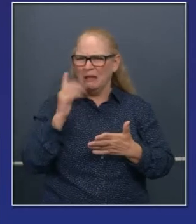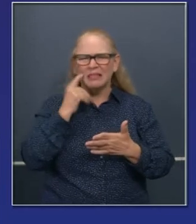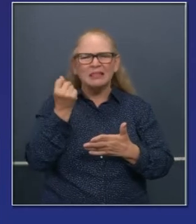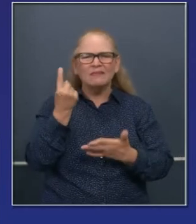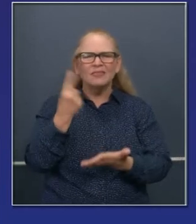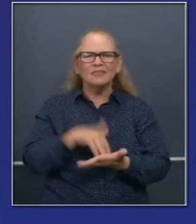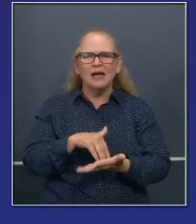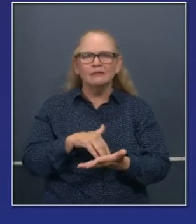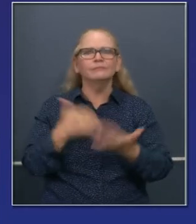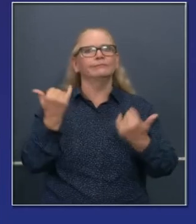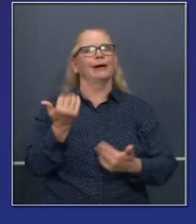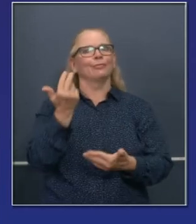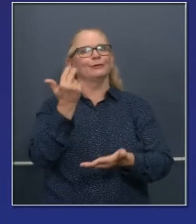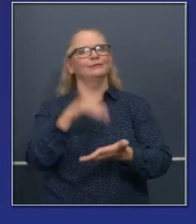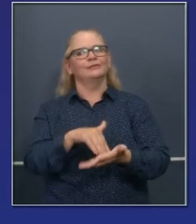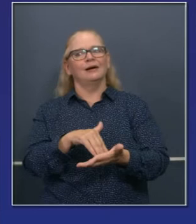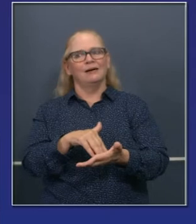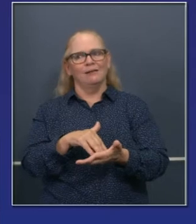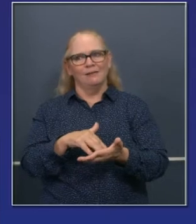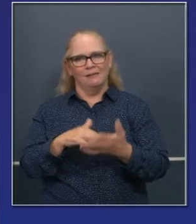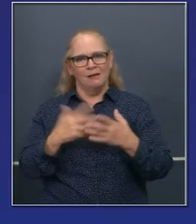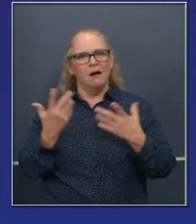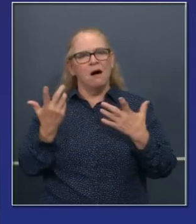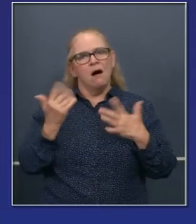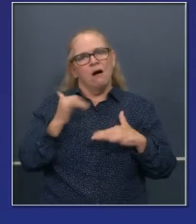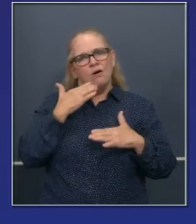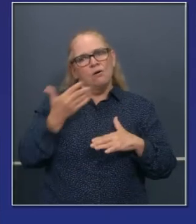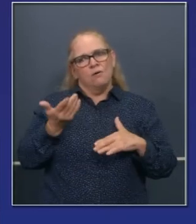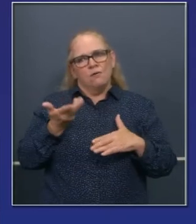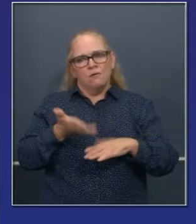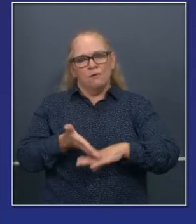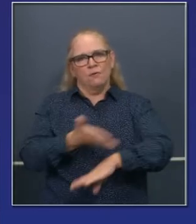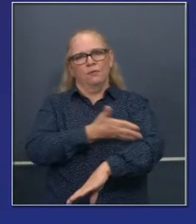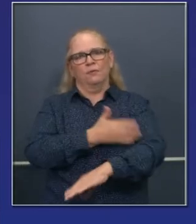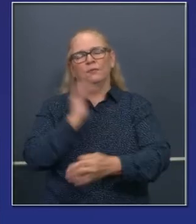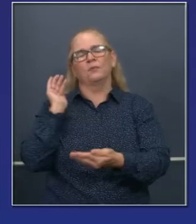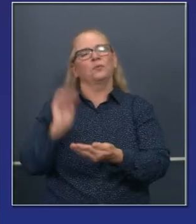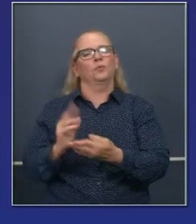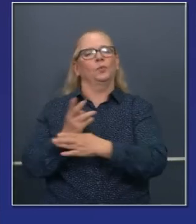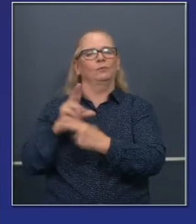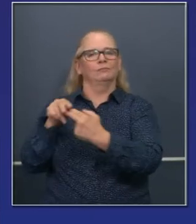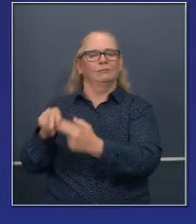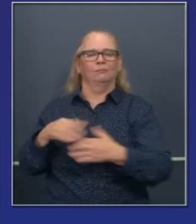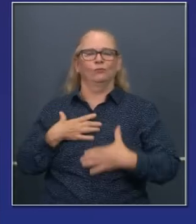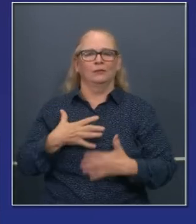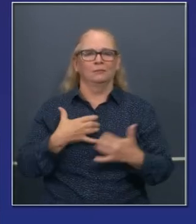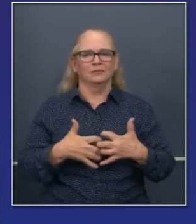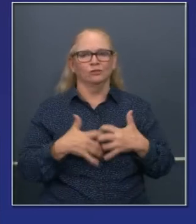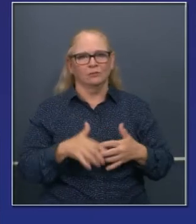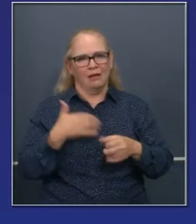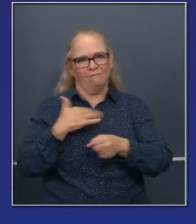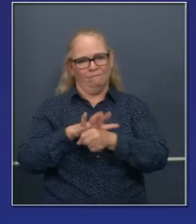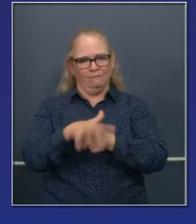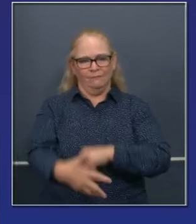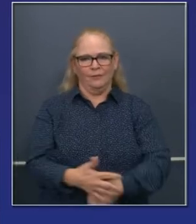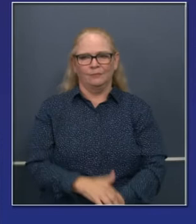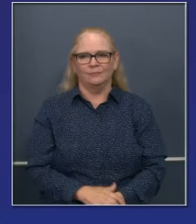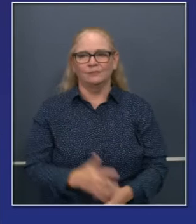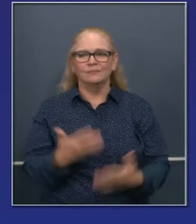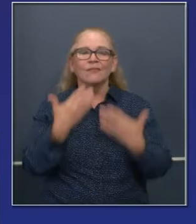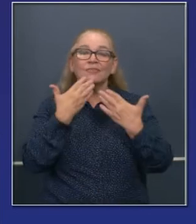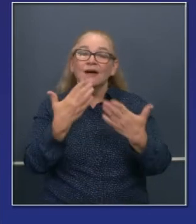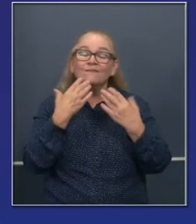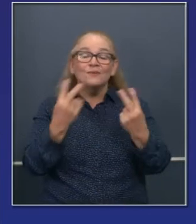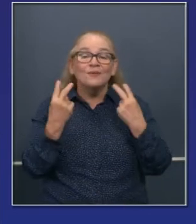disponibles. Como siempre, una vez más, le agradecemos que sigan escuchándome en esta